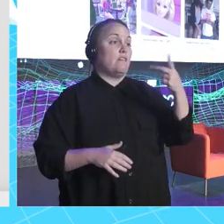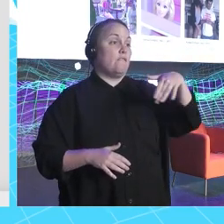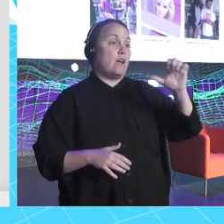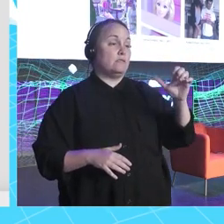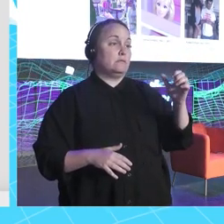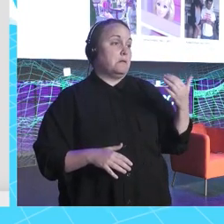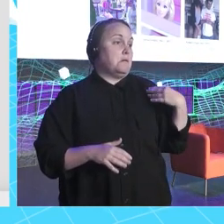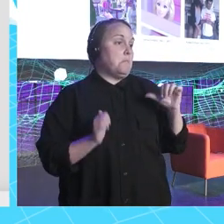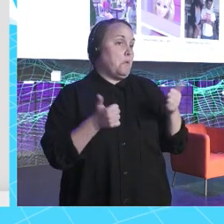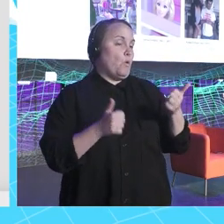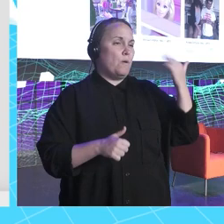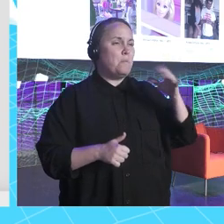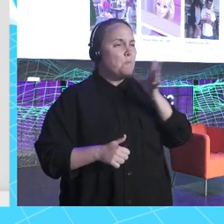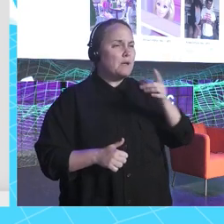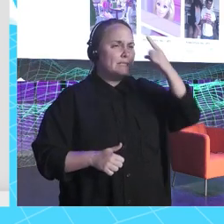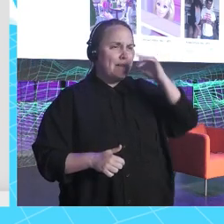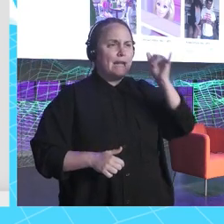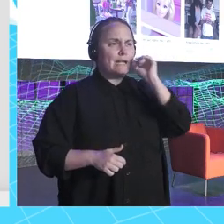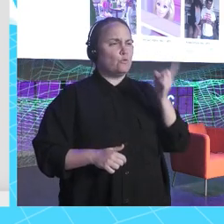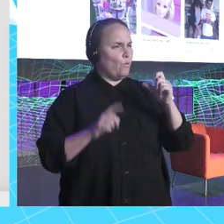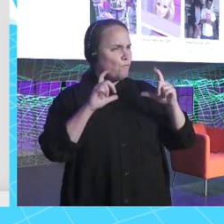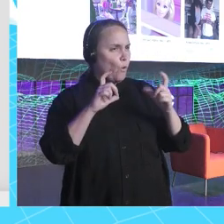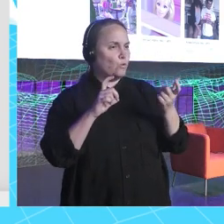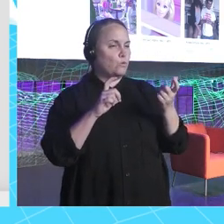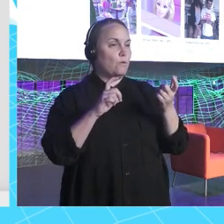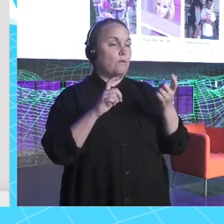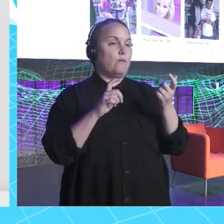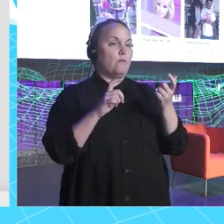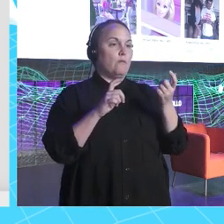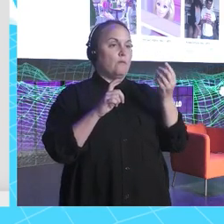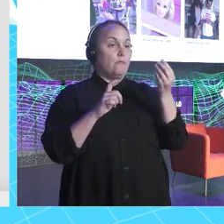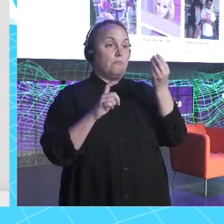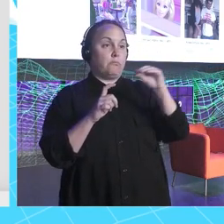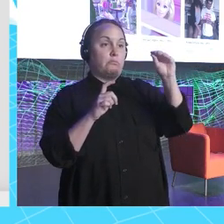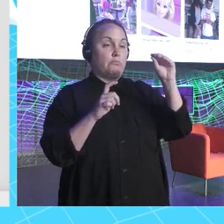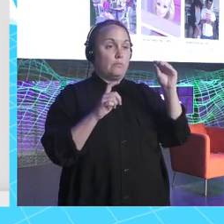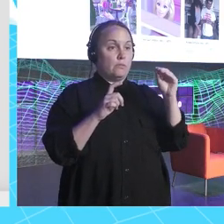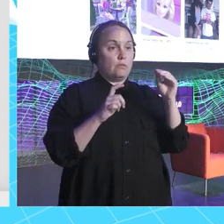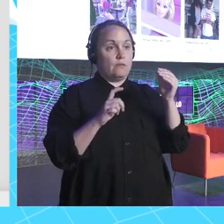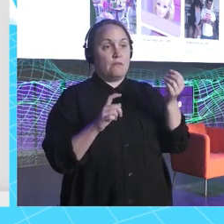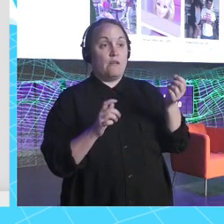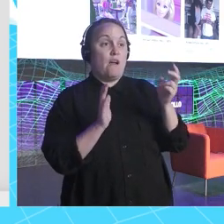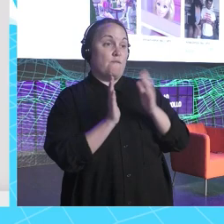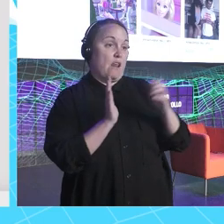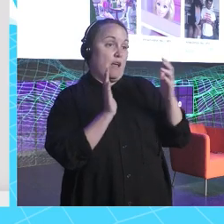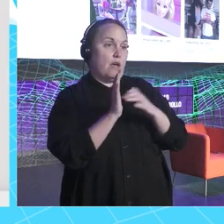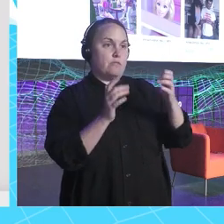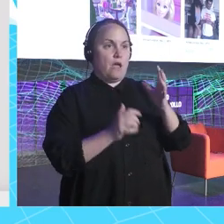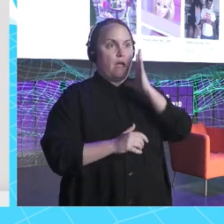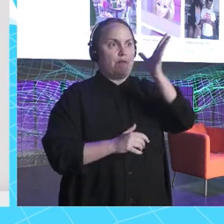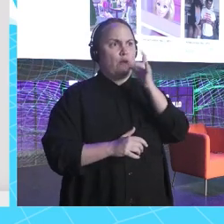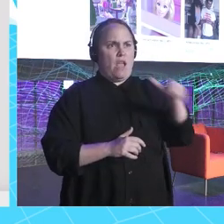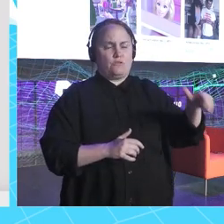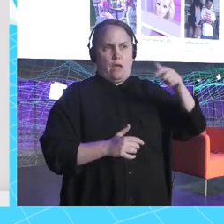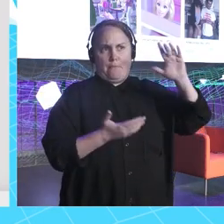Porque no sé si recordáis que antes Instagram solo servía para las fotos, el efecto Valencia, increíble, la verdad. Tacata, ahora ya es súper old.